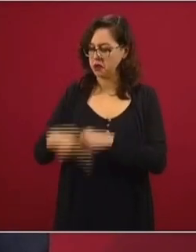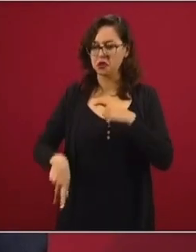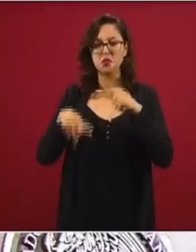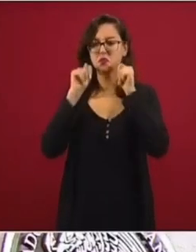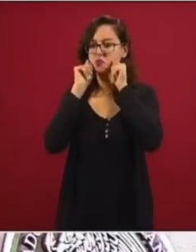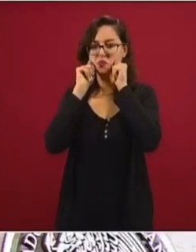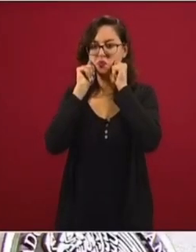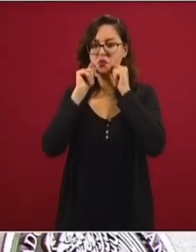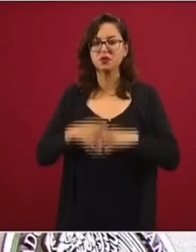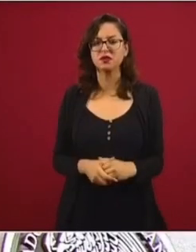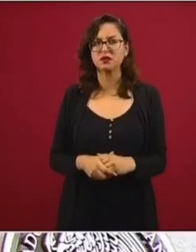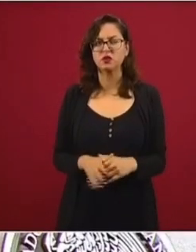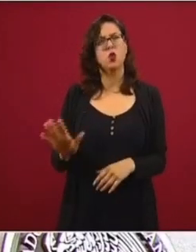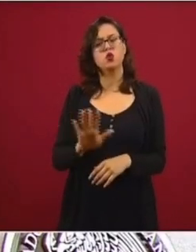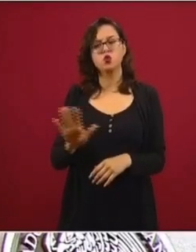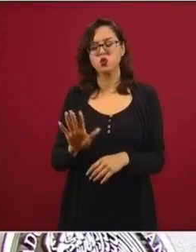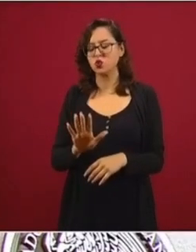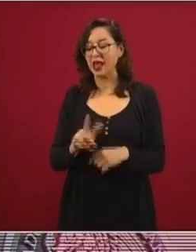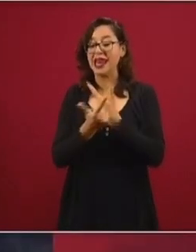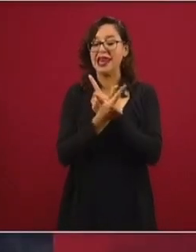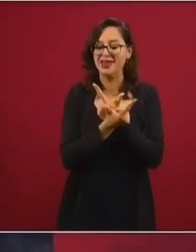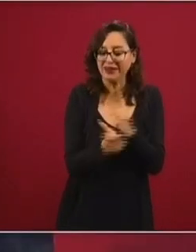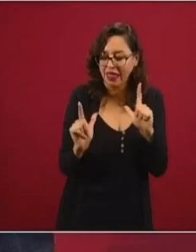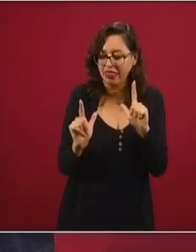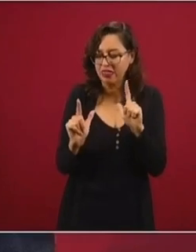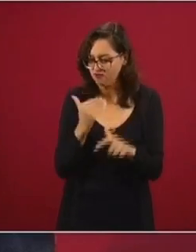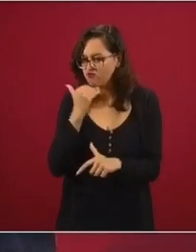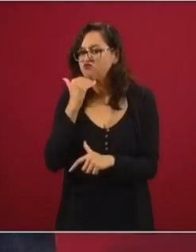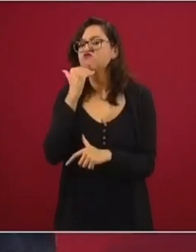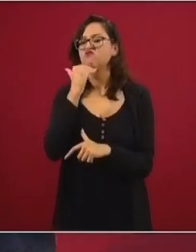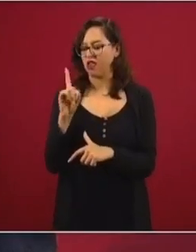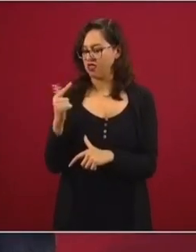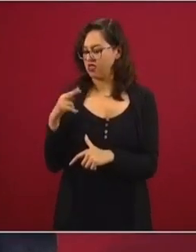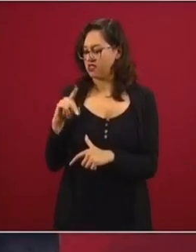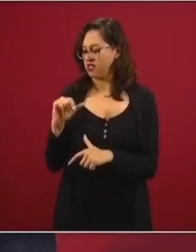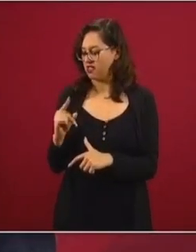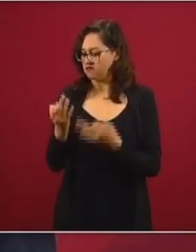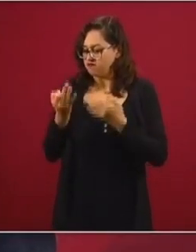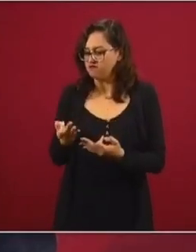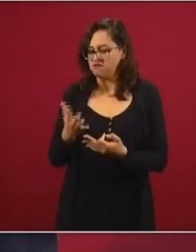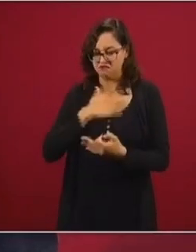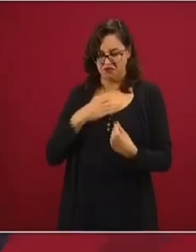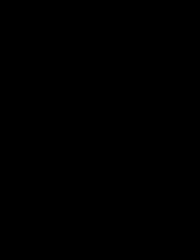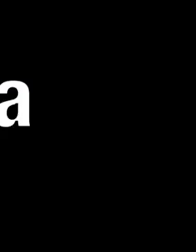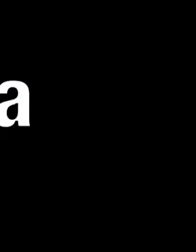Cuando se trata de la libertad y de la dignidad, se puede poner en riesgo hasta la vida.